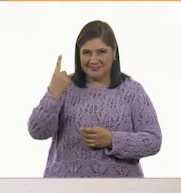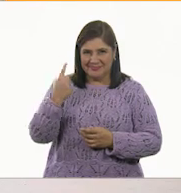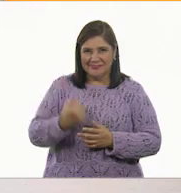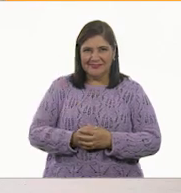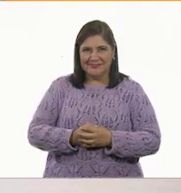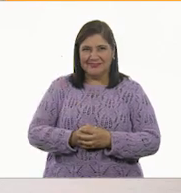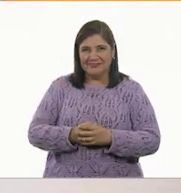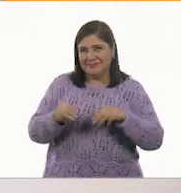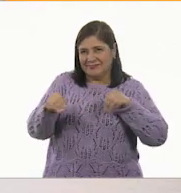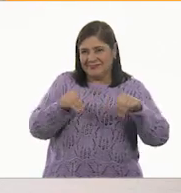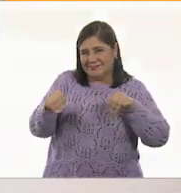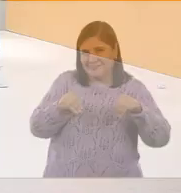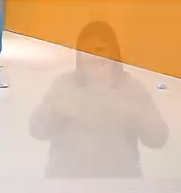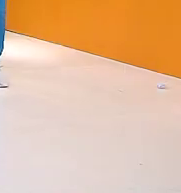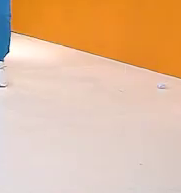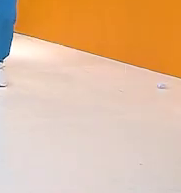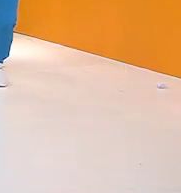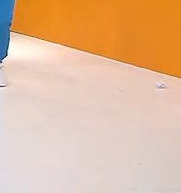Venga, nos movemos.